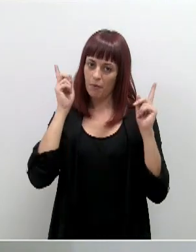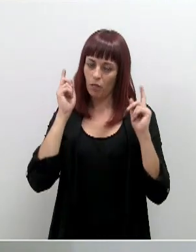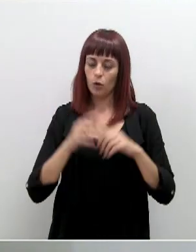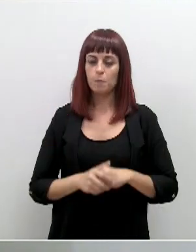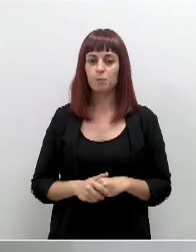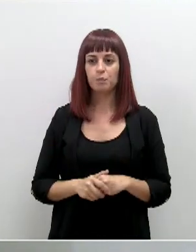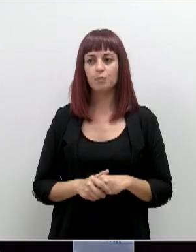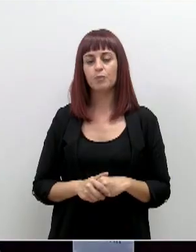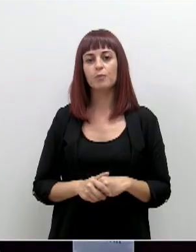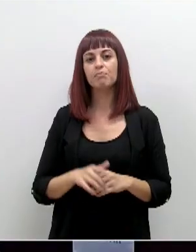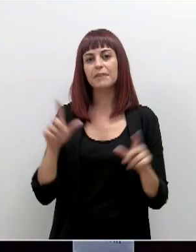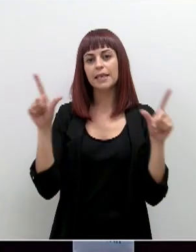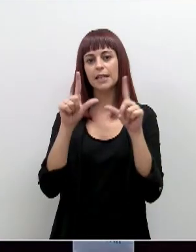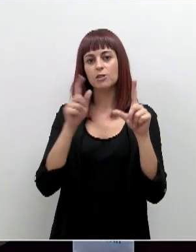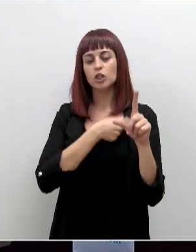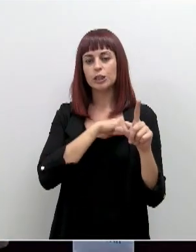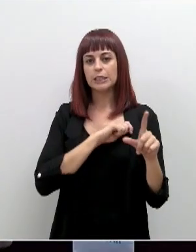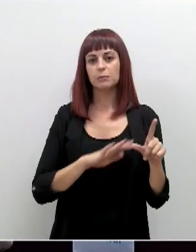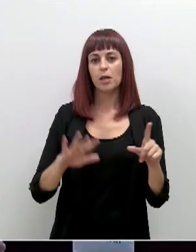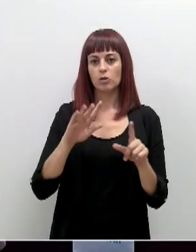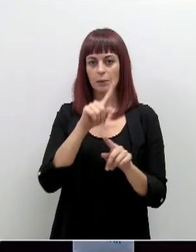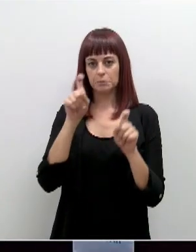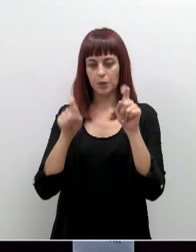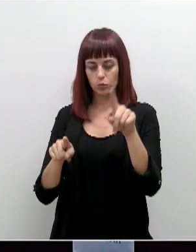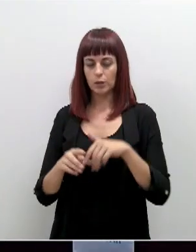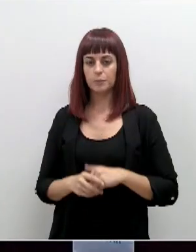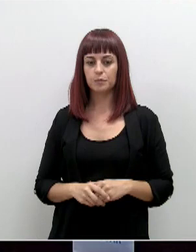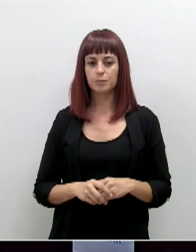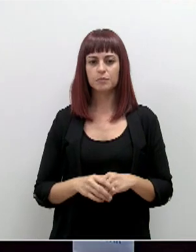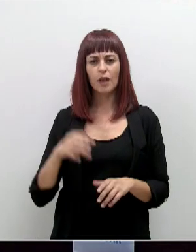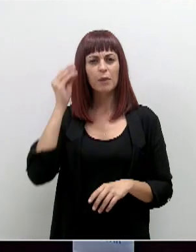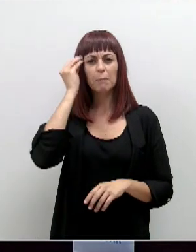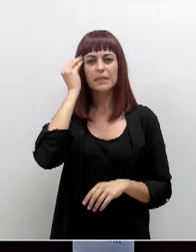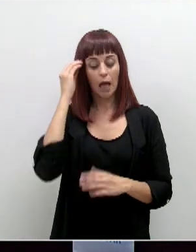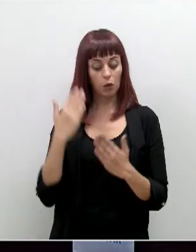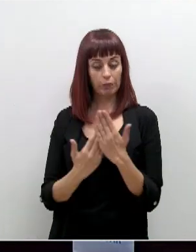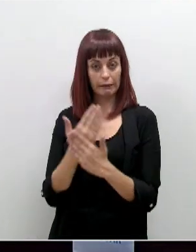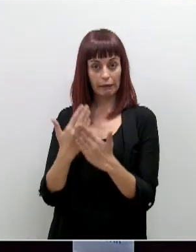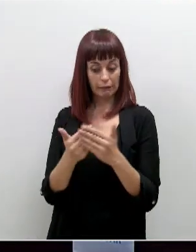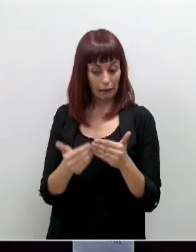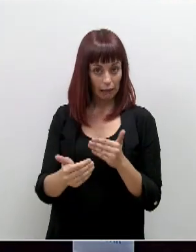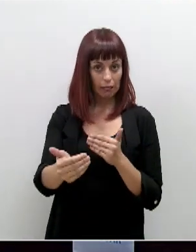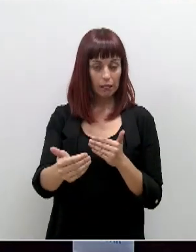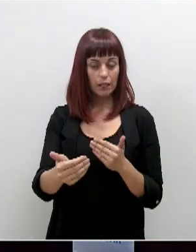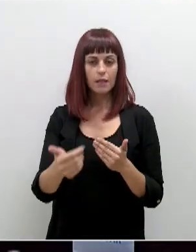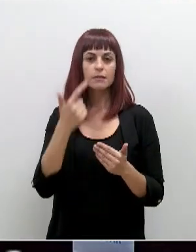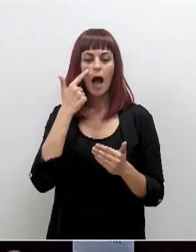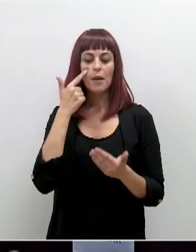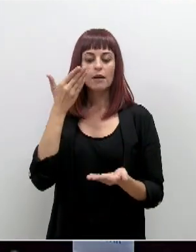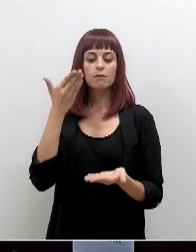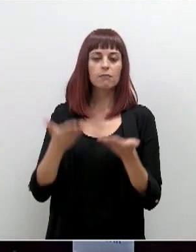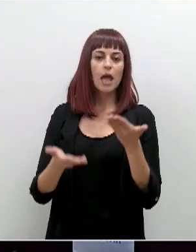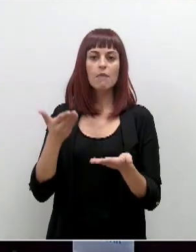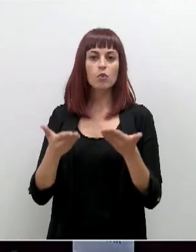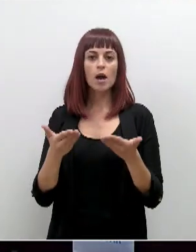Sí, José Alfonso Pérez de Televisión Española. ¿Se han planteado en algún momento en los próximos días evaluar un